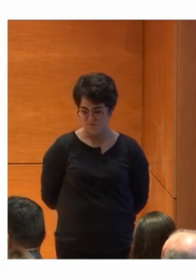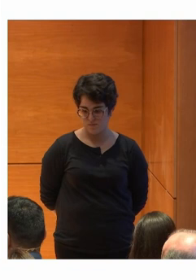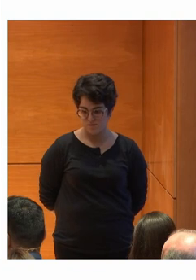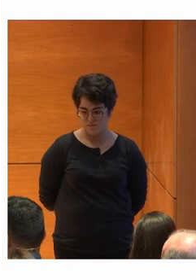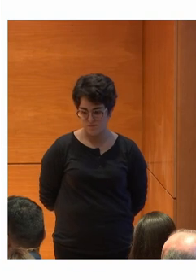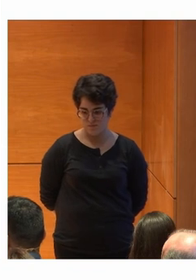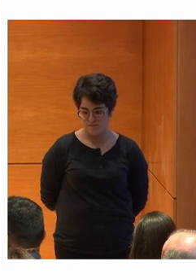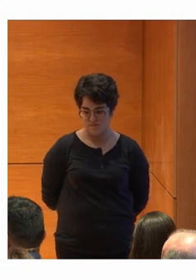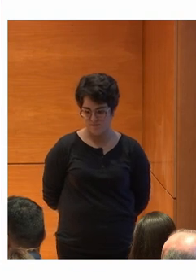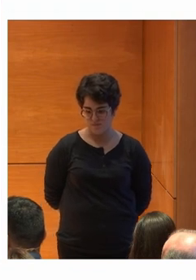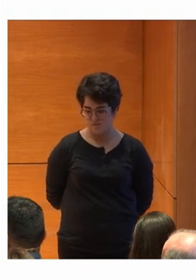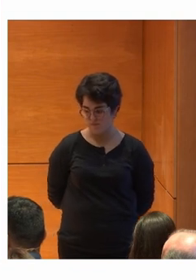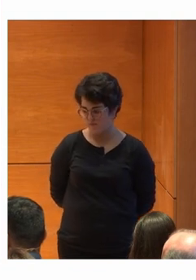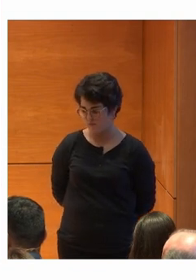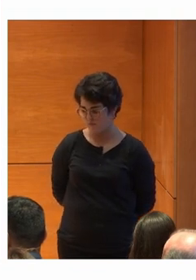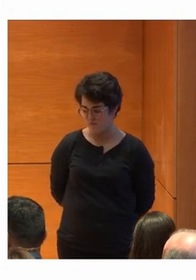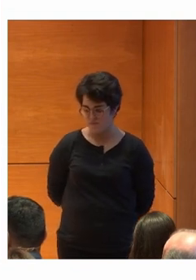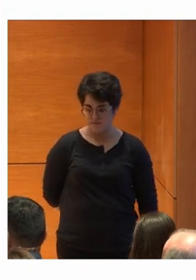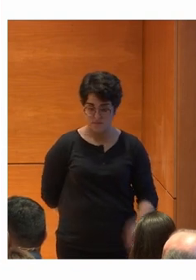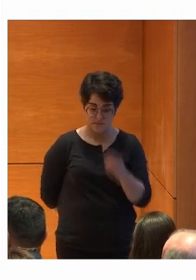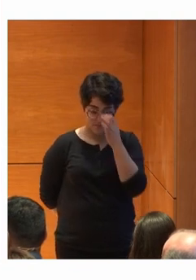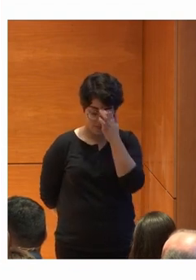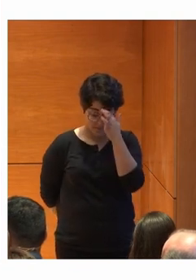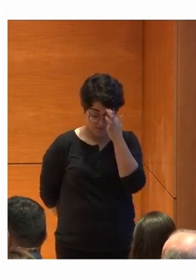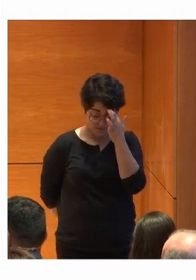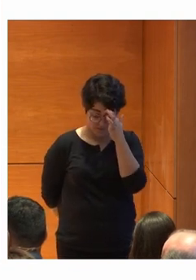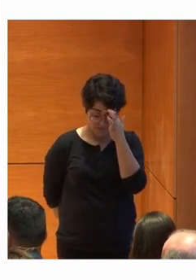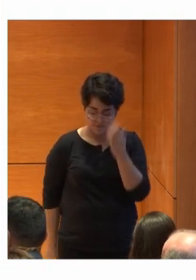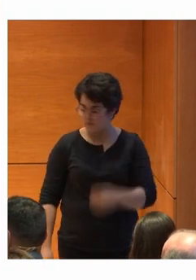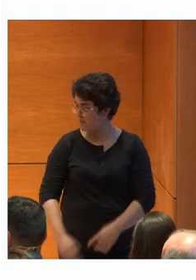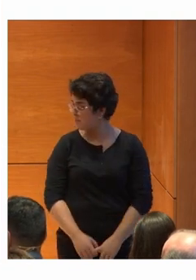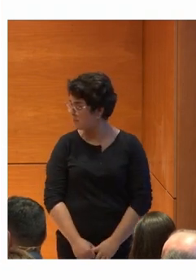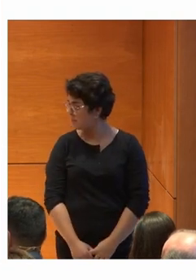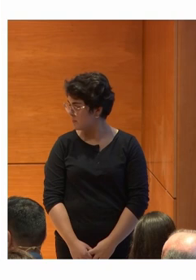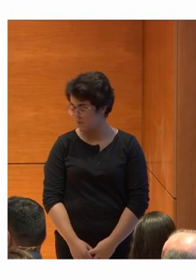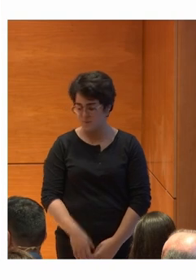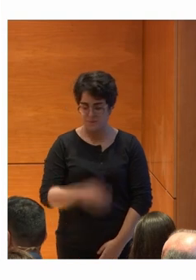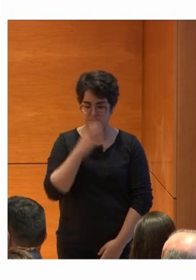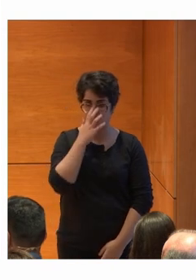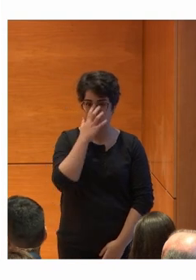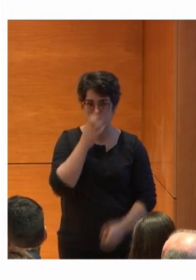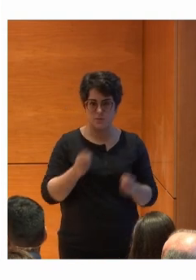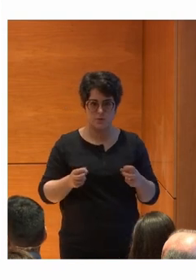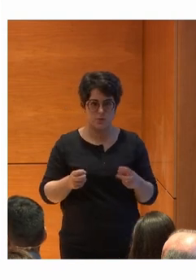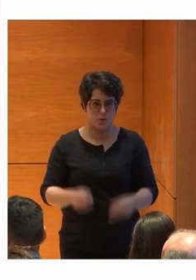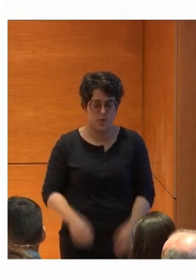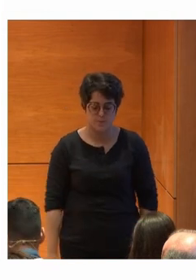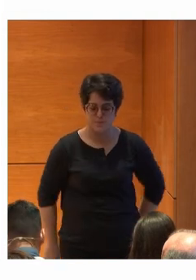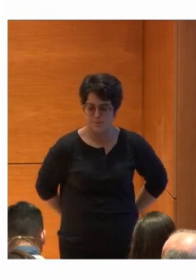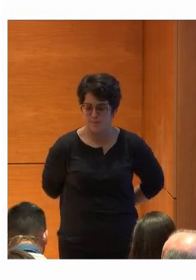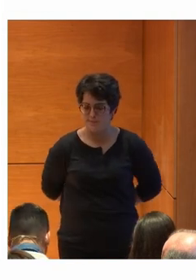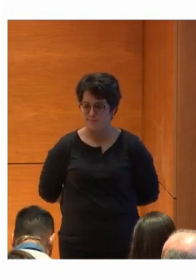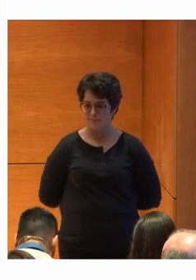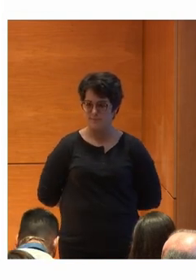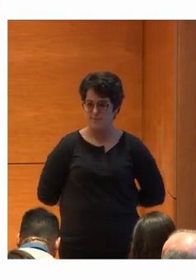Yo aparecí Un día En Cruz Roja Para ver En qué me podían ayudar Y Vino un